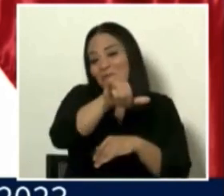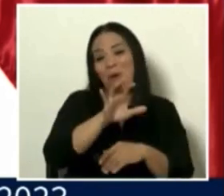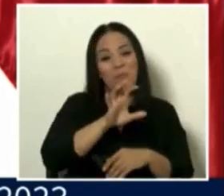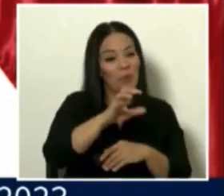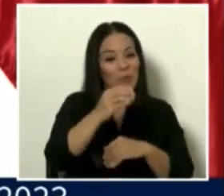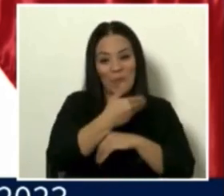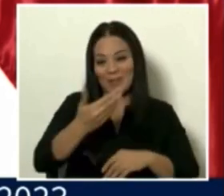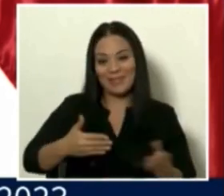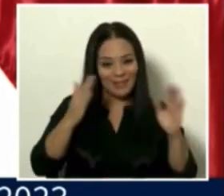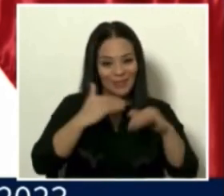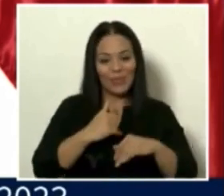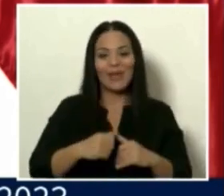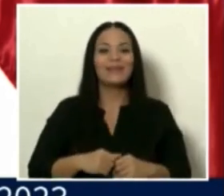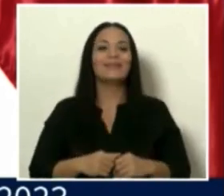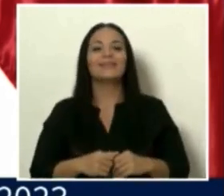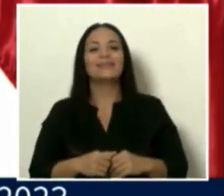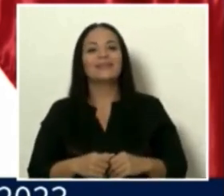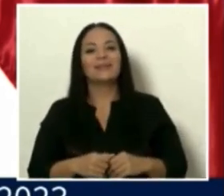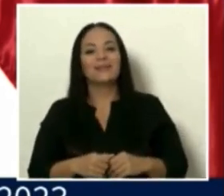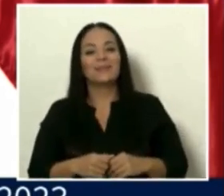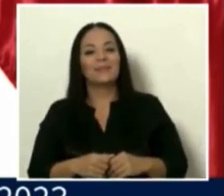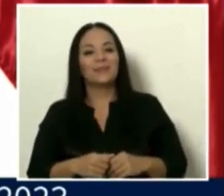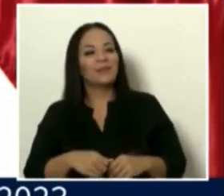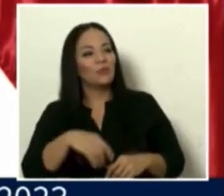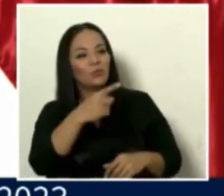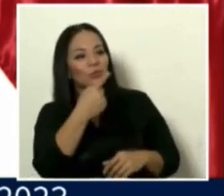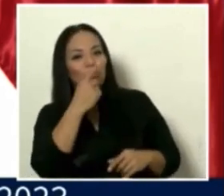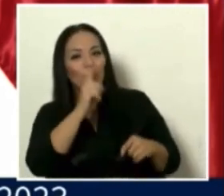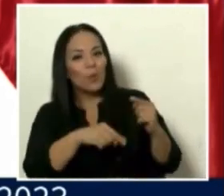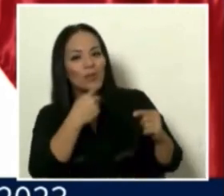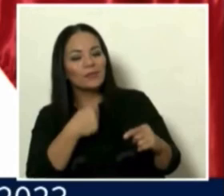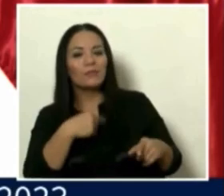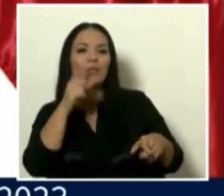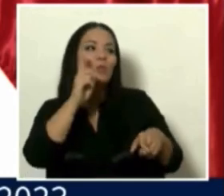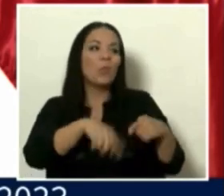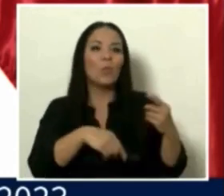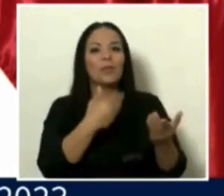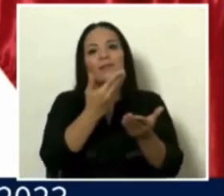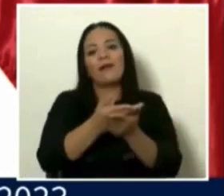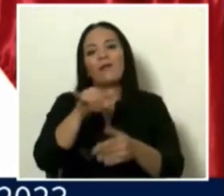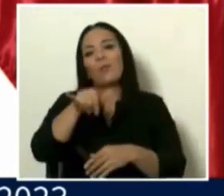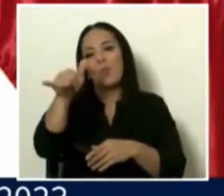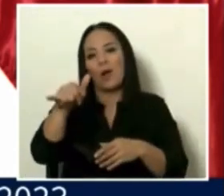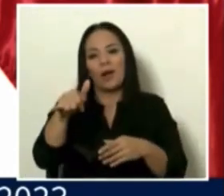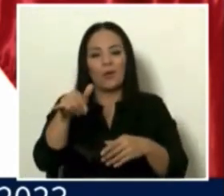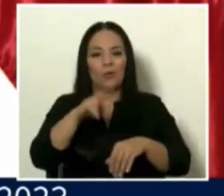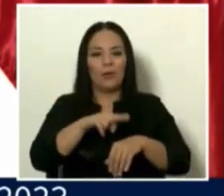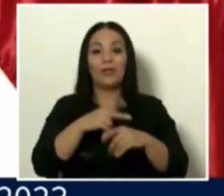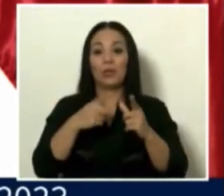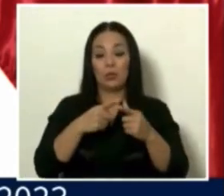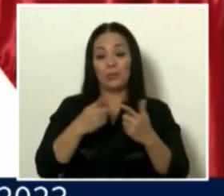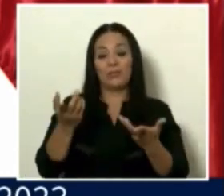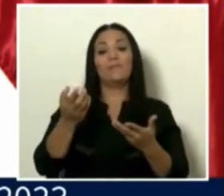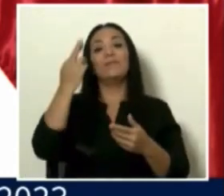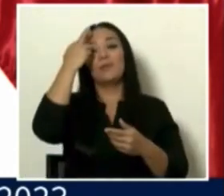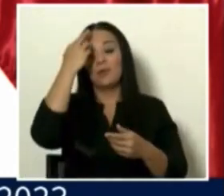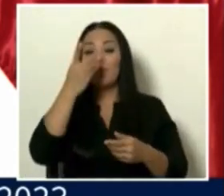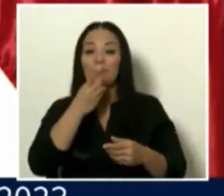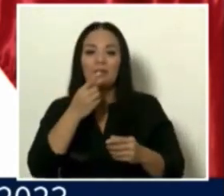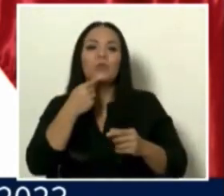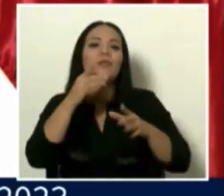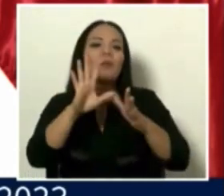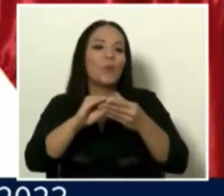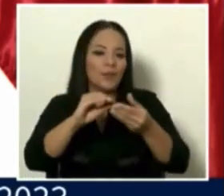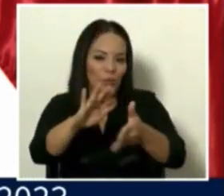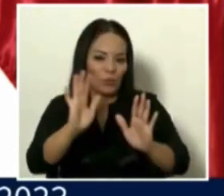de que no va a alquilar un... de que no puede llegar por vuelos comerciales. El gobierno dominicano, y eso se los digo para que